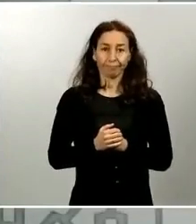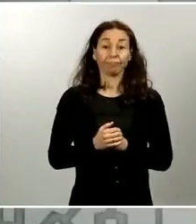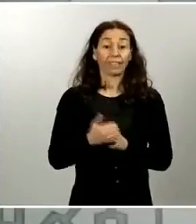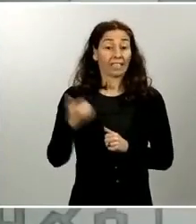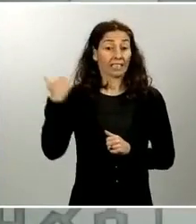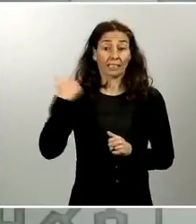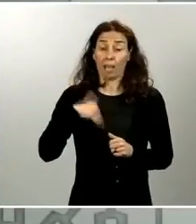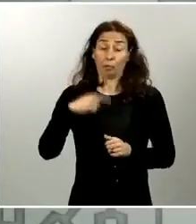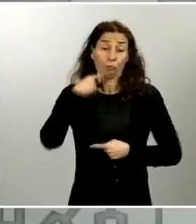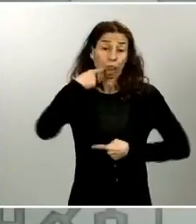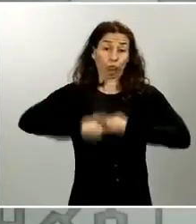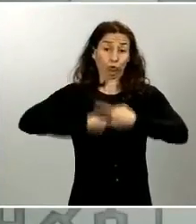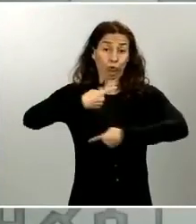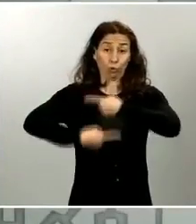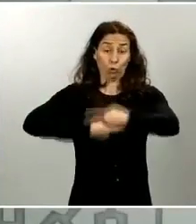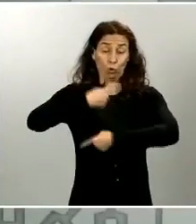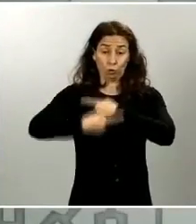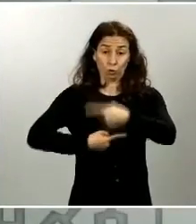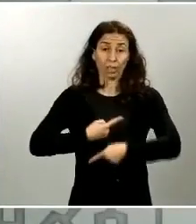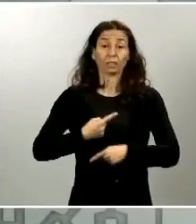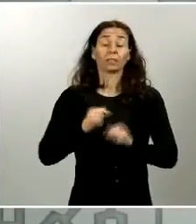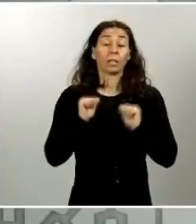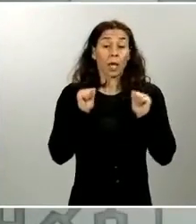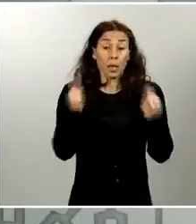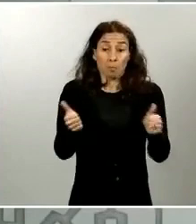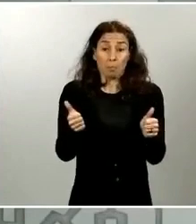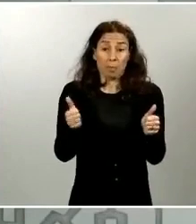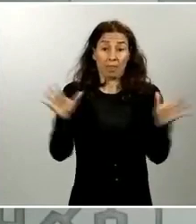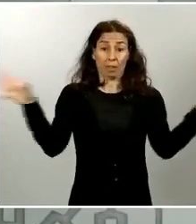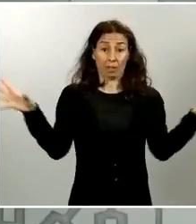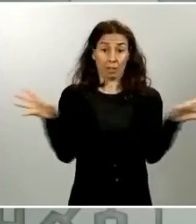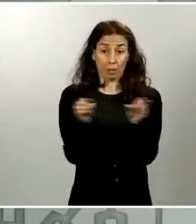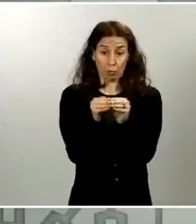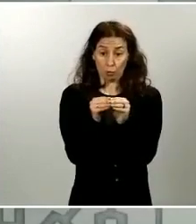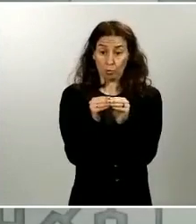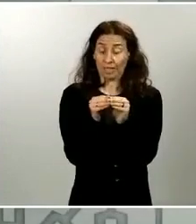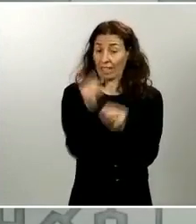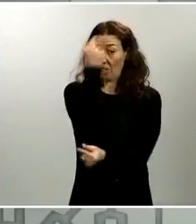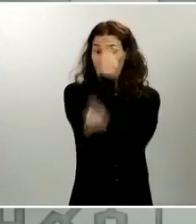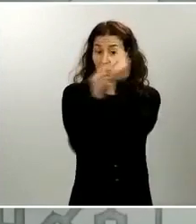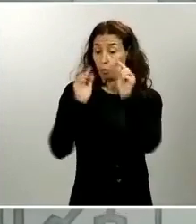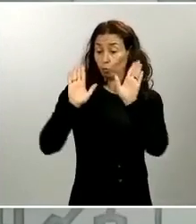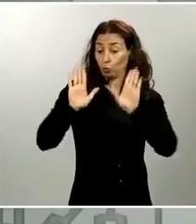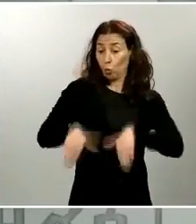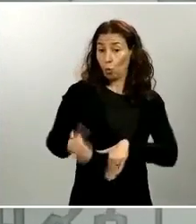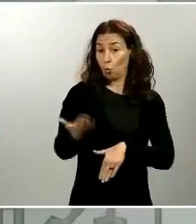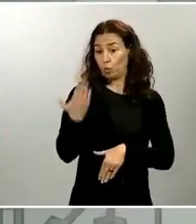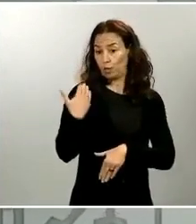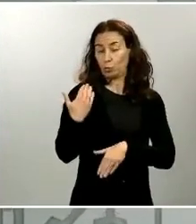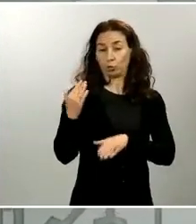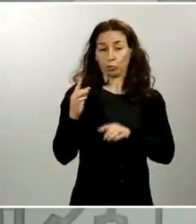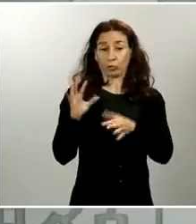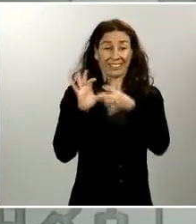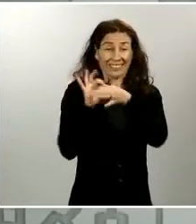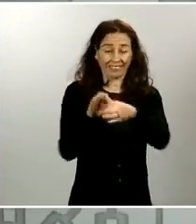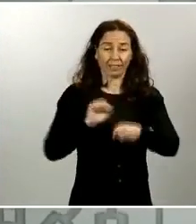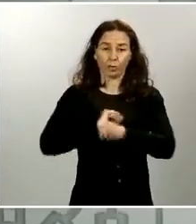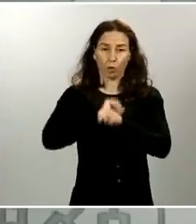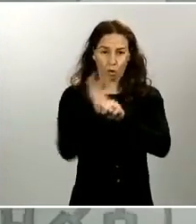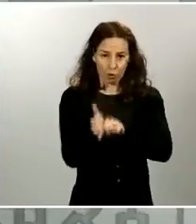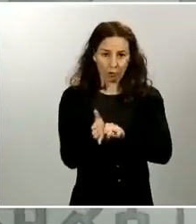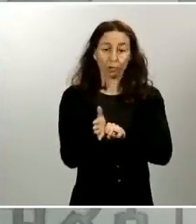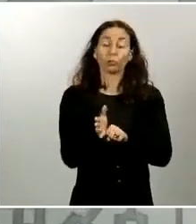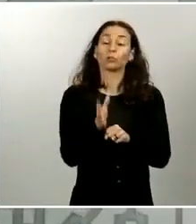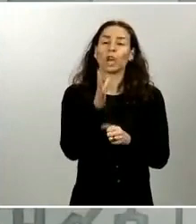habitual, como cada día vamos a resumir los últimos datos notificados sobre coronavirus. Que como saben están con mucho más